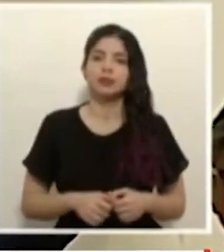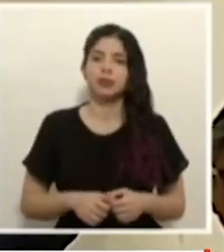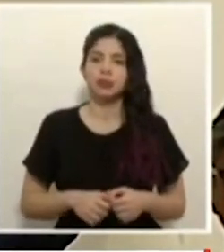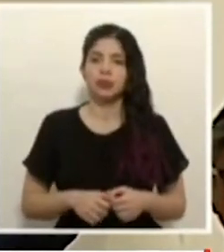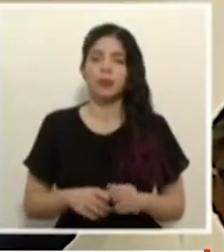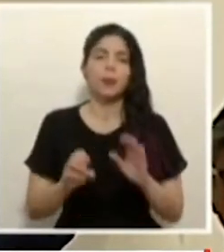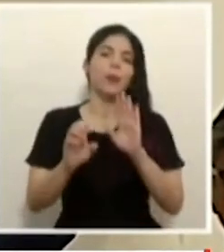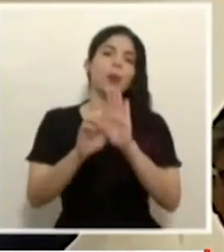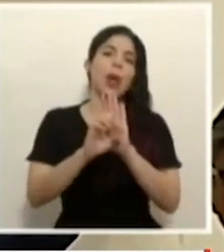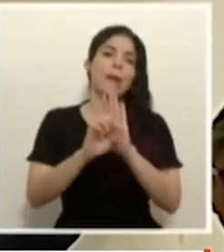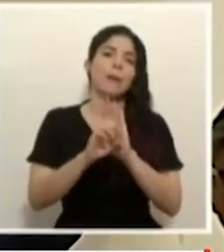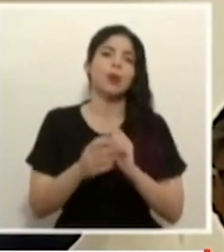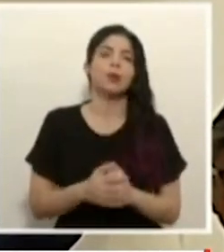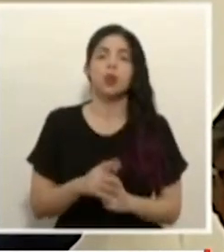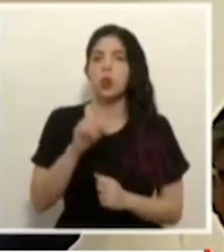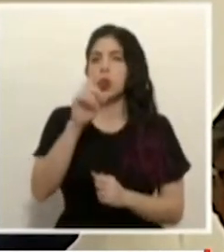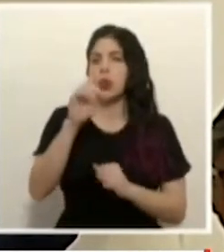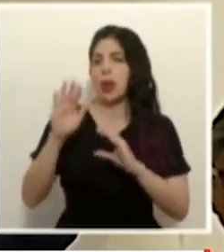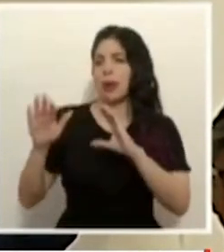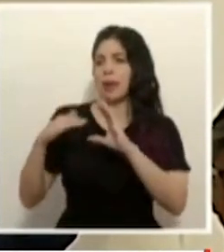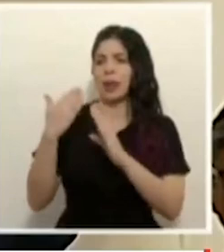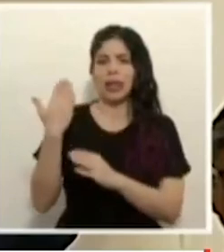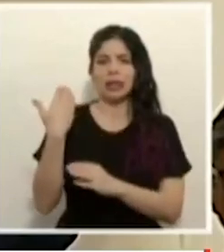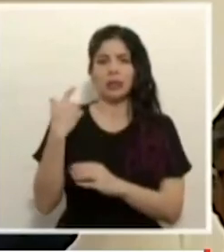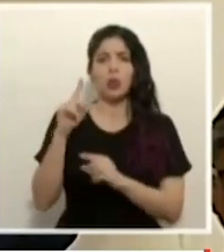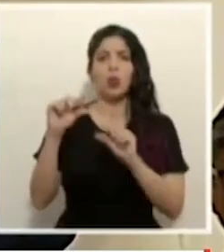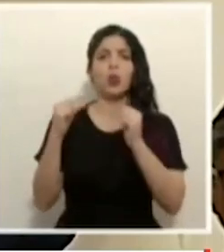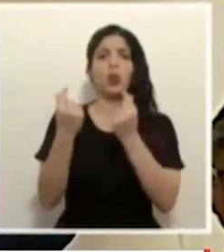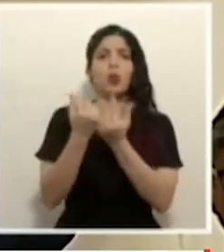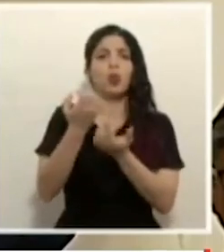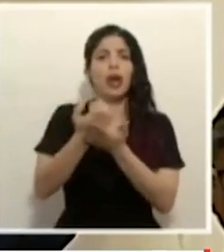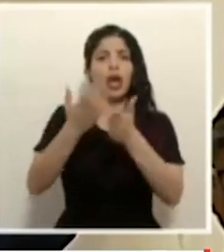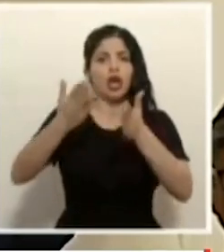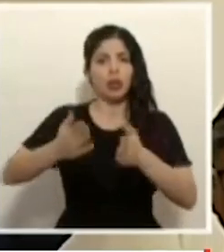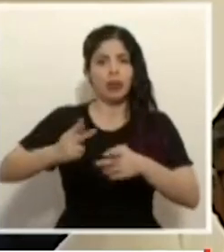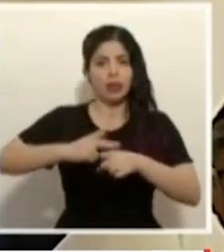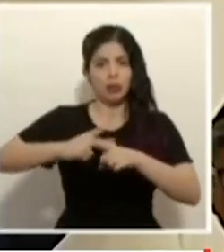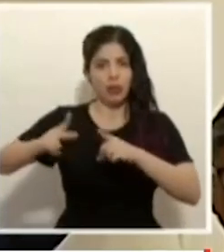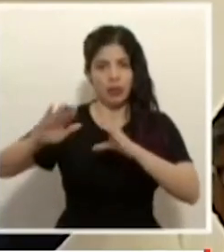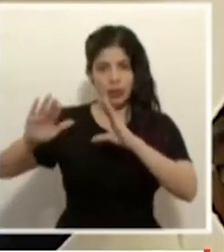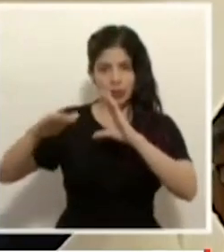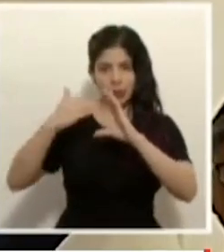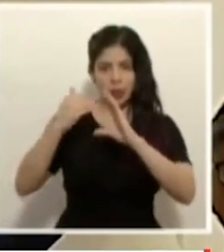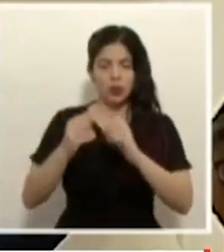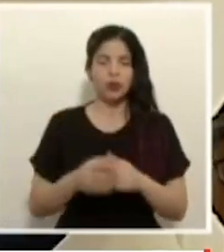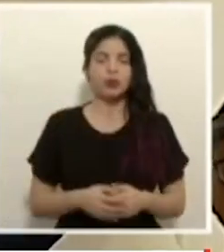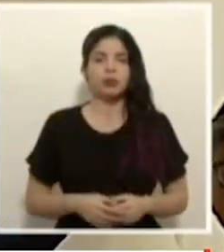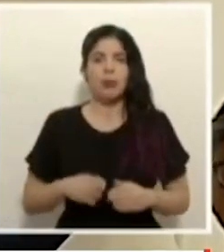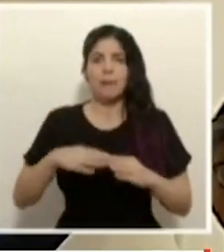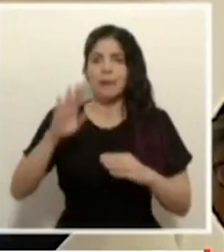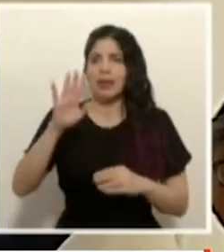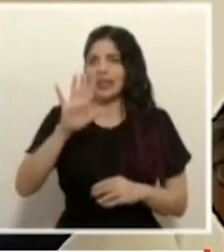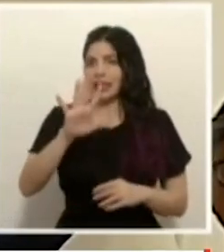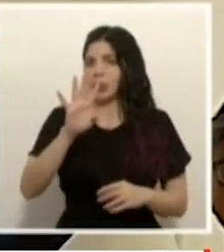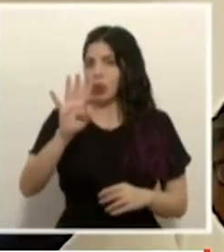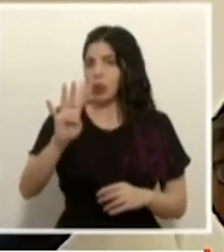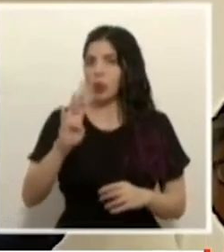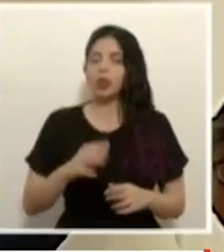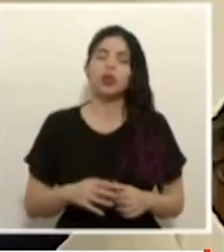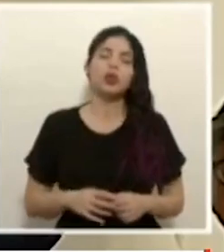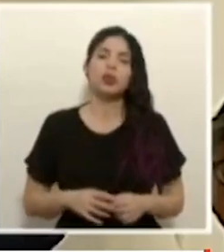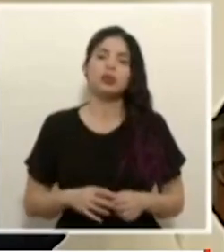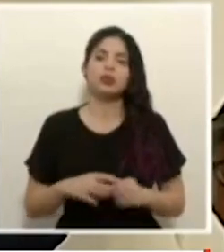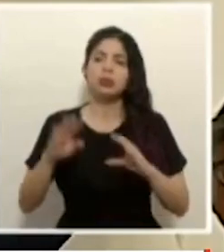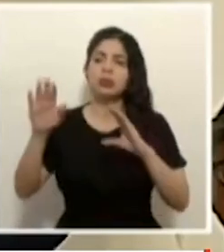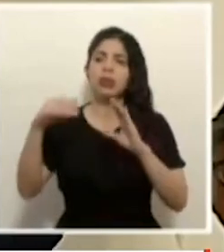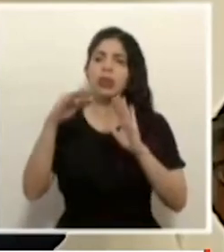por ejemplo una que enviaron recientemente un grupo de economistas y profesionales más de 54 nos